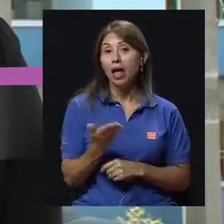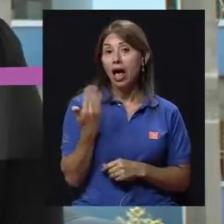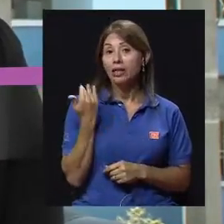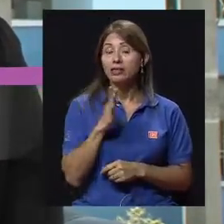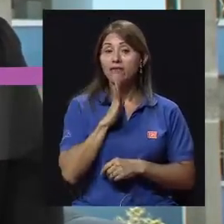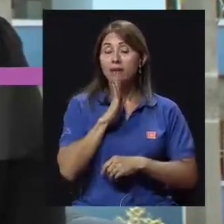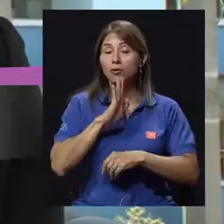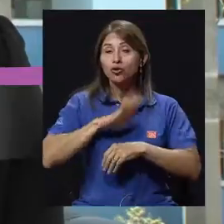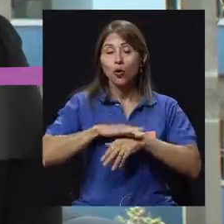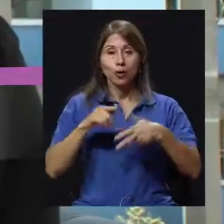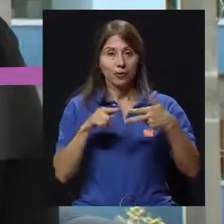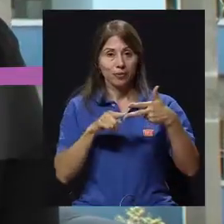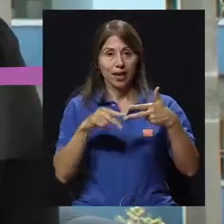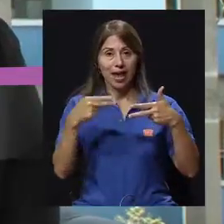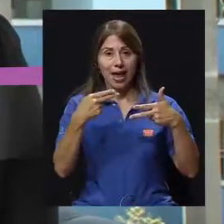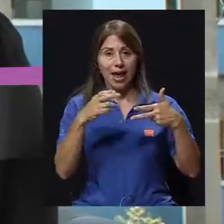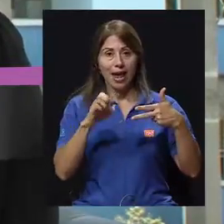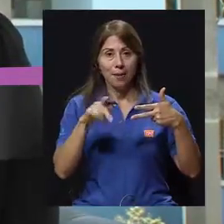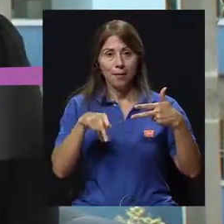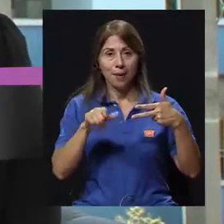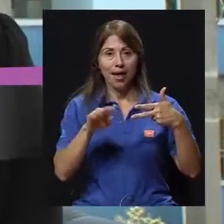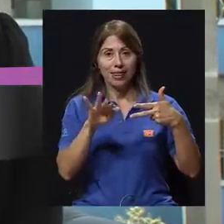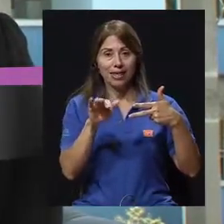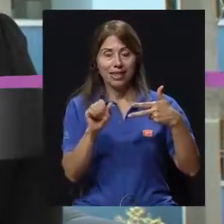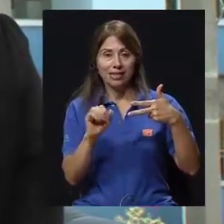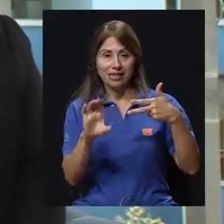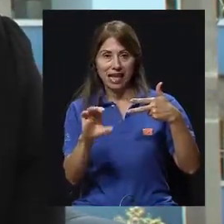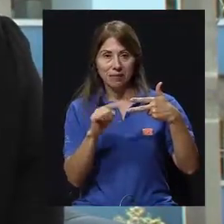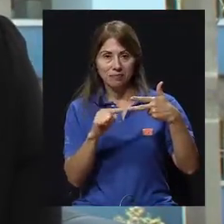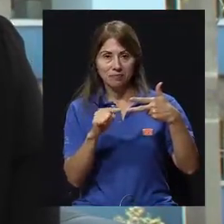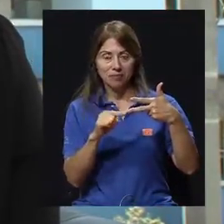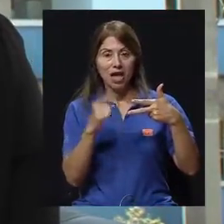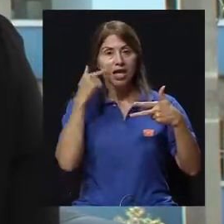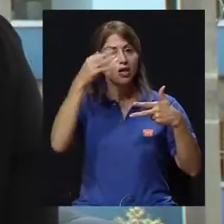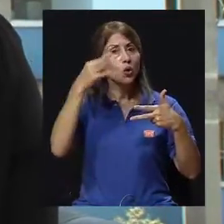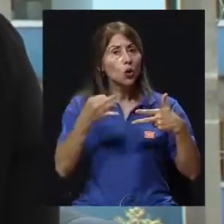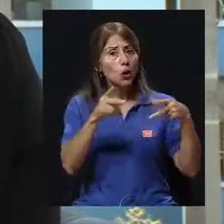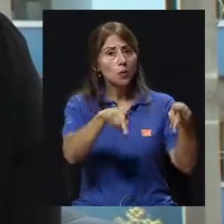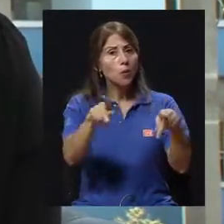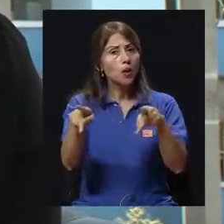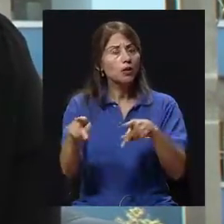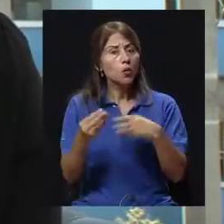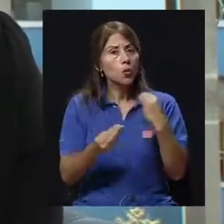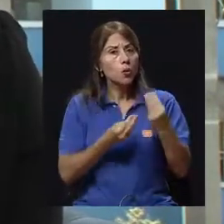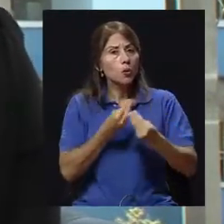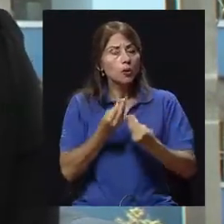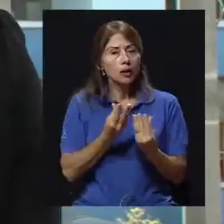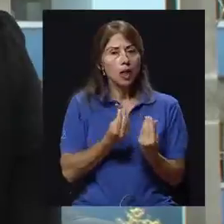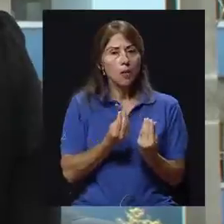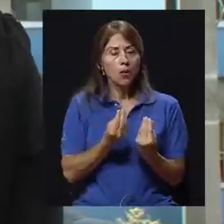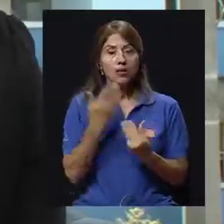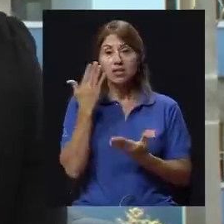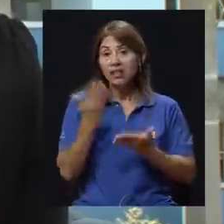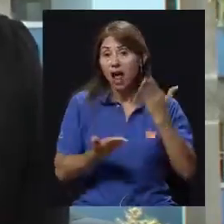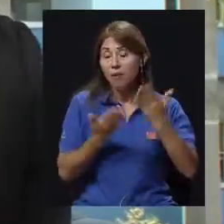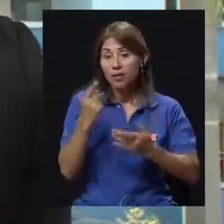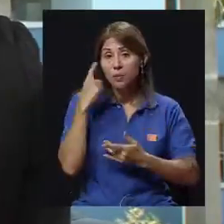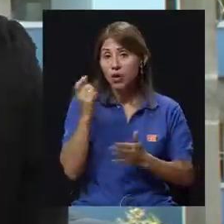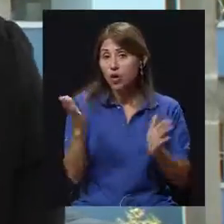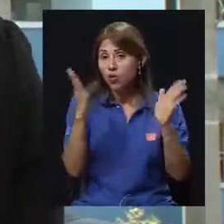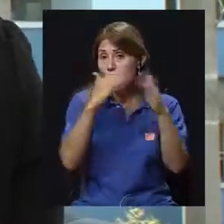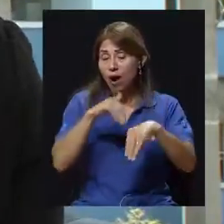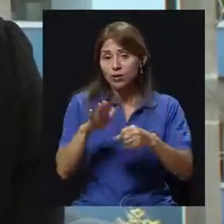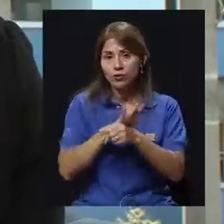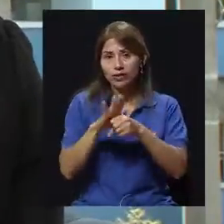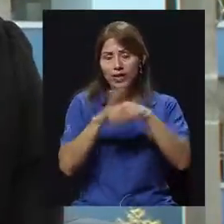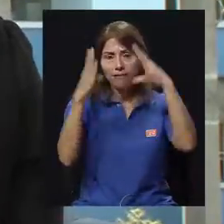anterior sobre la hepatitis C, que yo considero que es uno de los grandes temores de la población, tal vez porque no hay la información suficiente y como